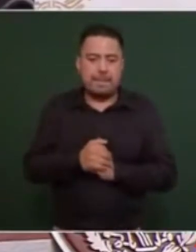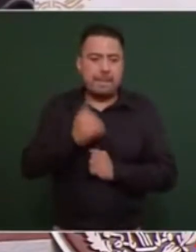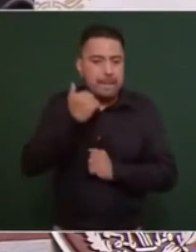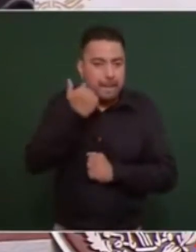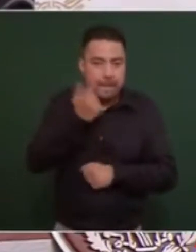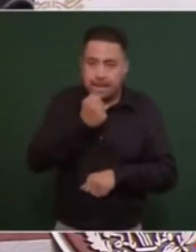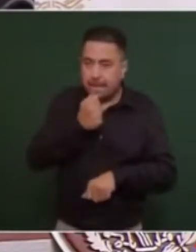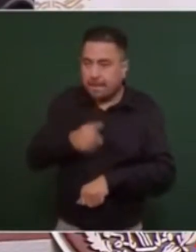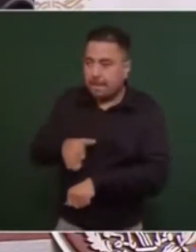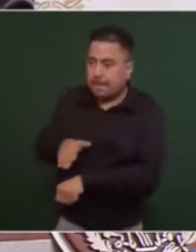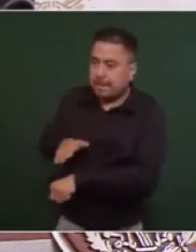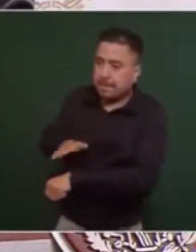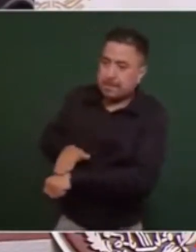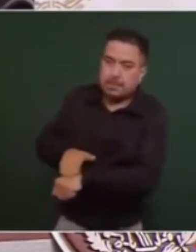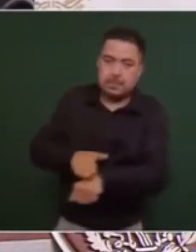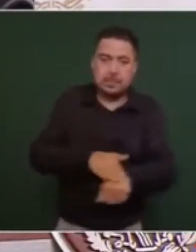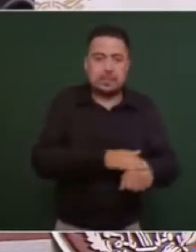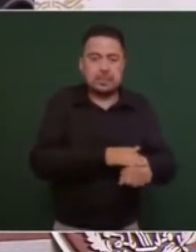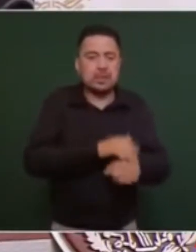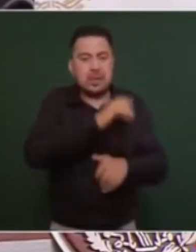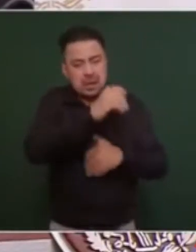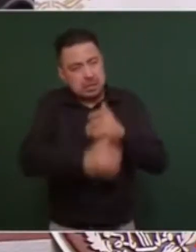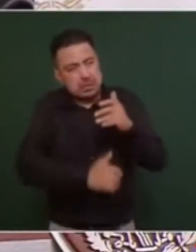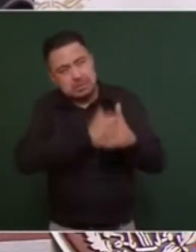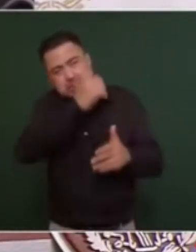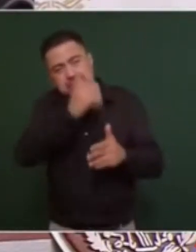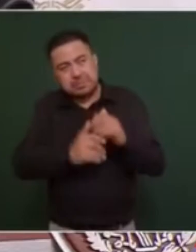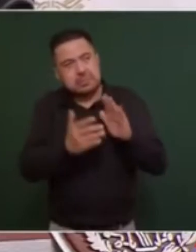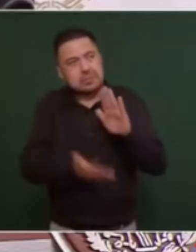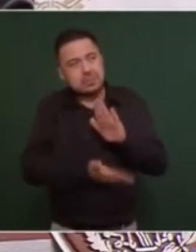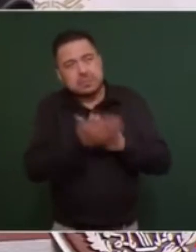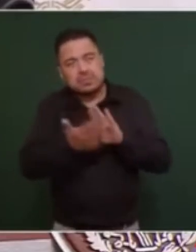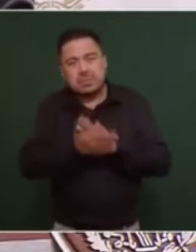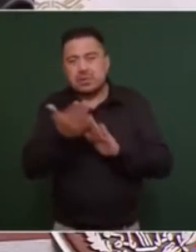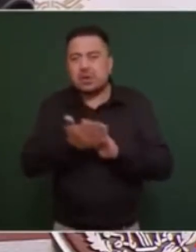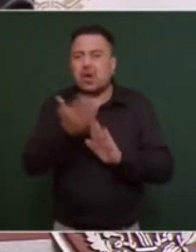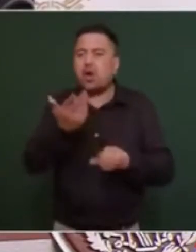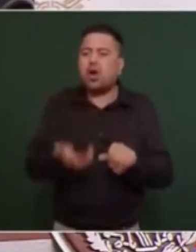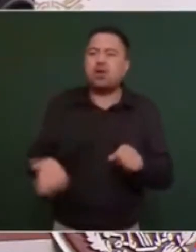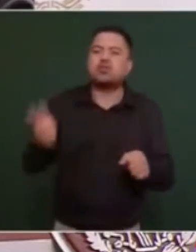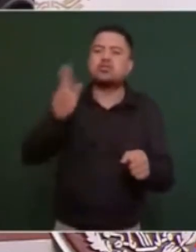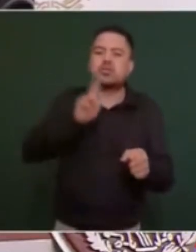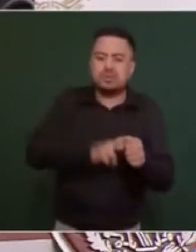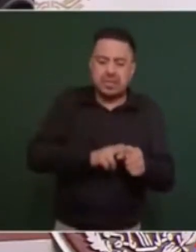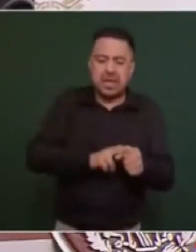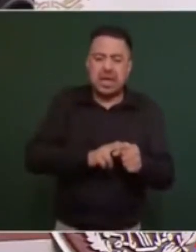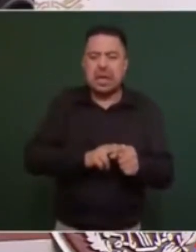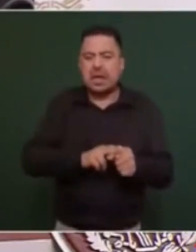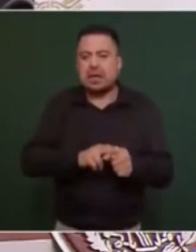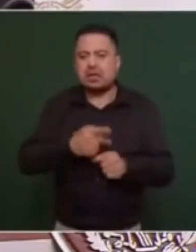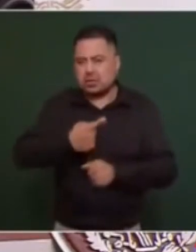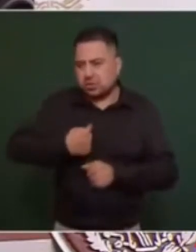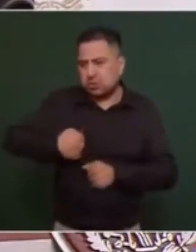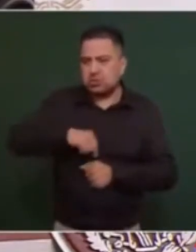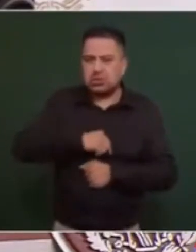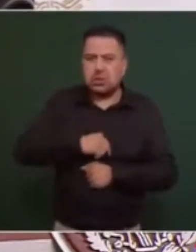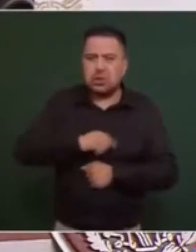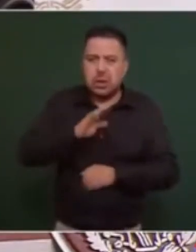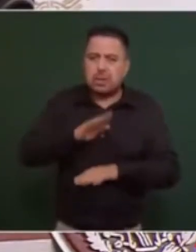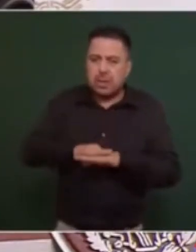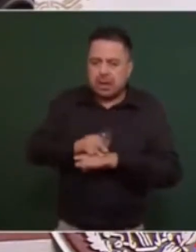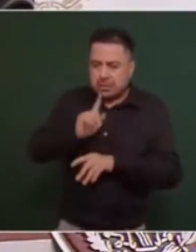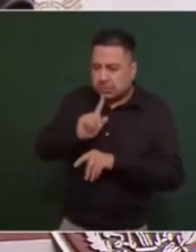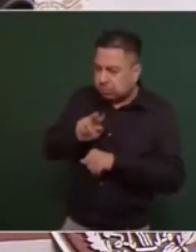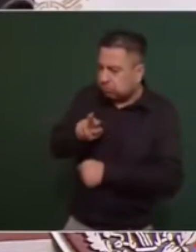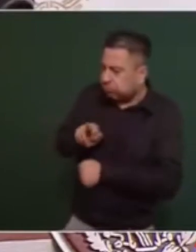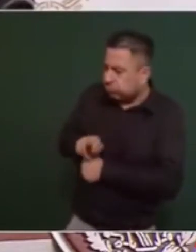informar que va a estar terminado el hospital vamos a estar en la supervisión para cumplir